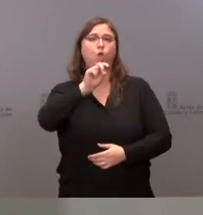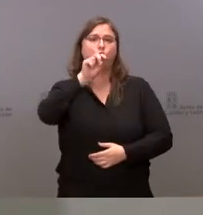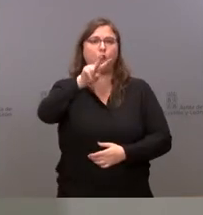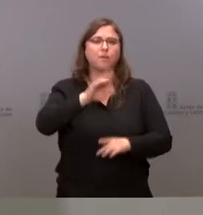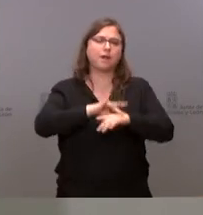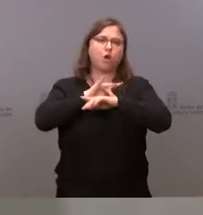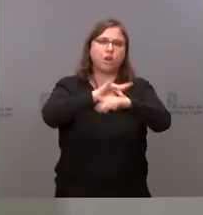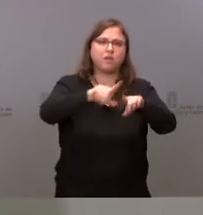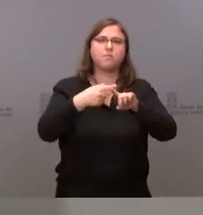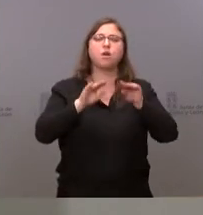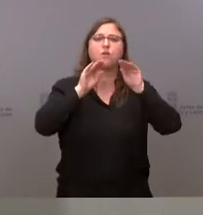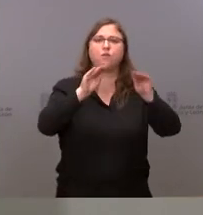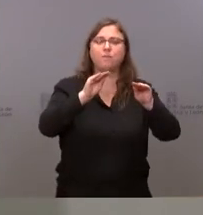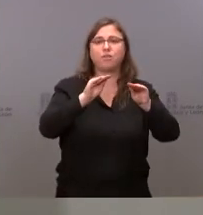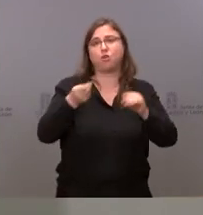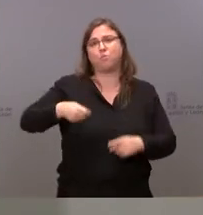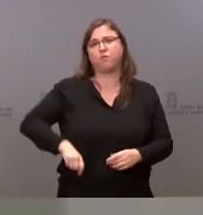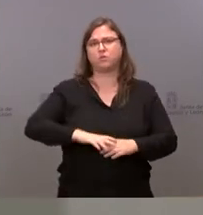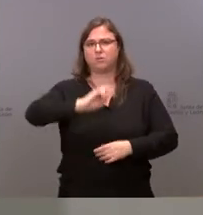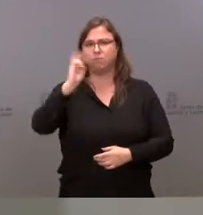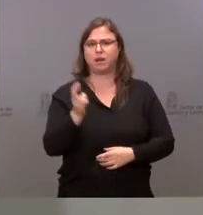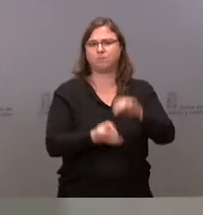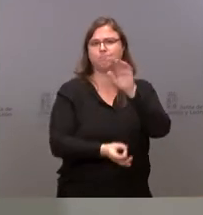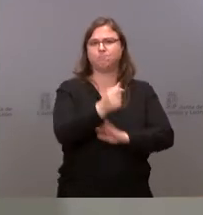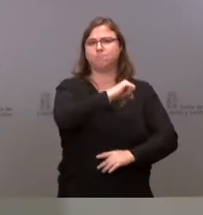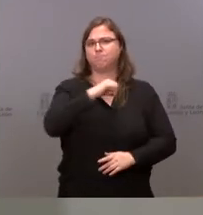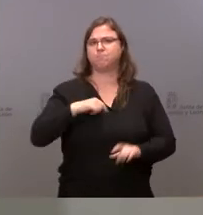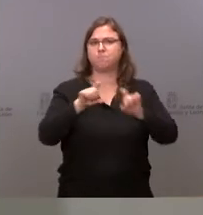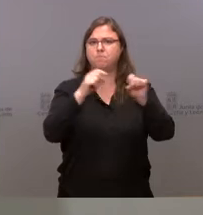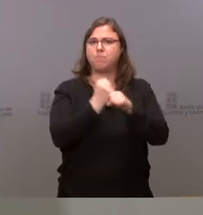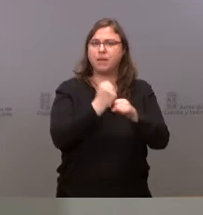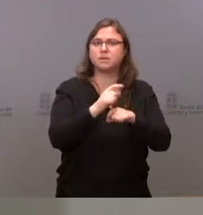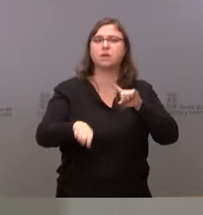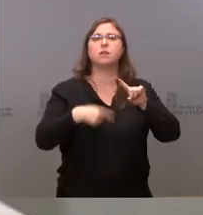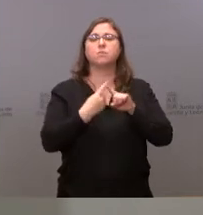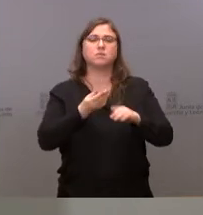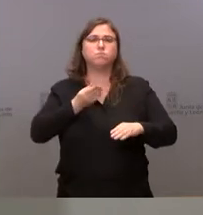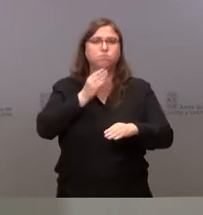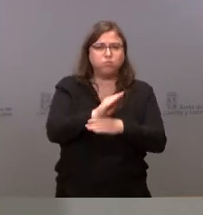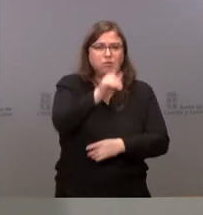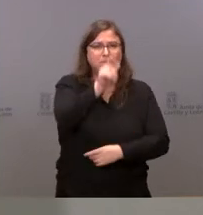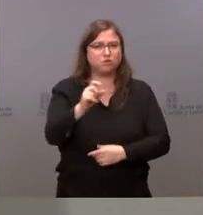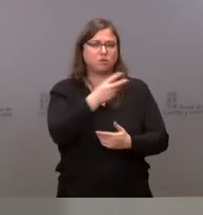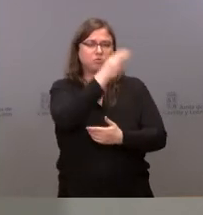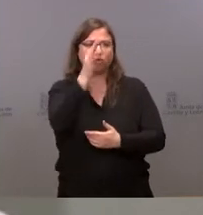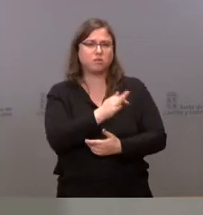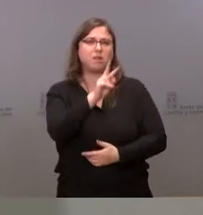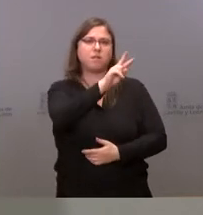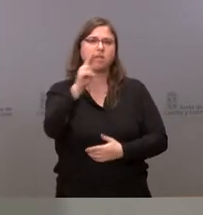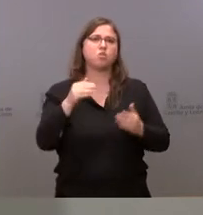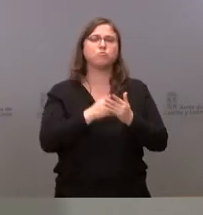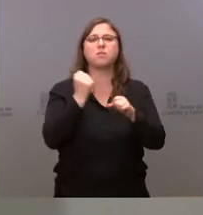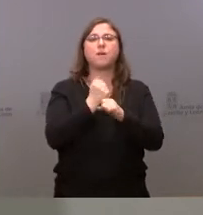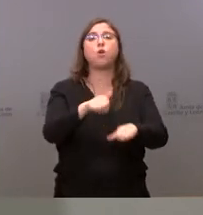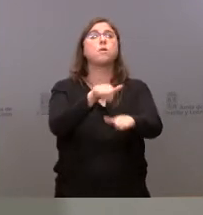profesional en distintas subvenciones para el autoempleo. Beneficiaremos con ellos a 22.000 trabajadores desempleados.